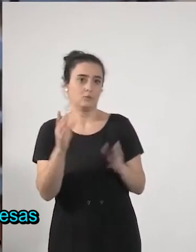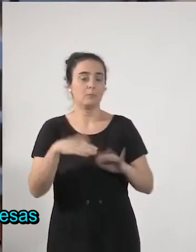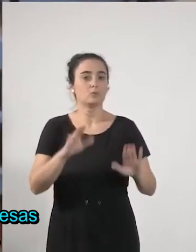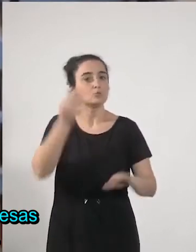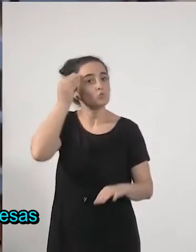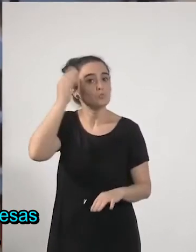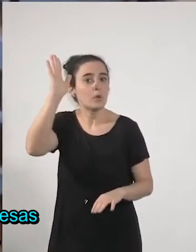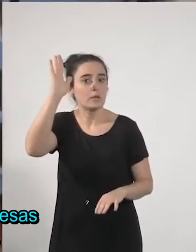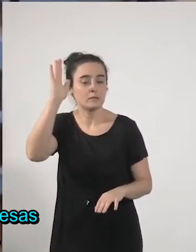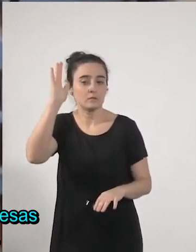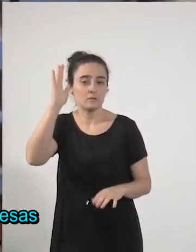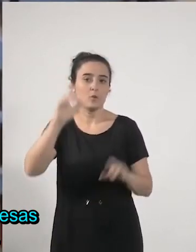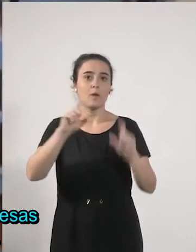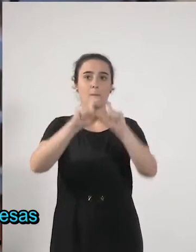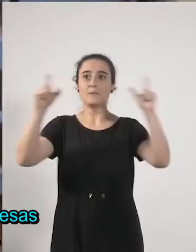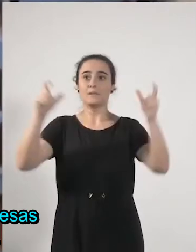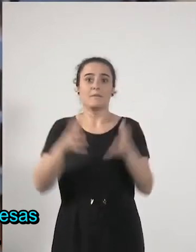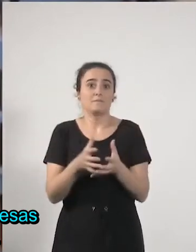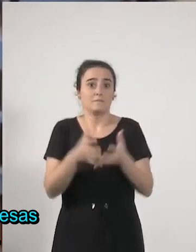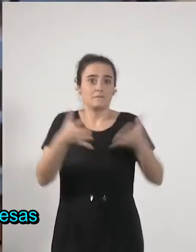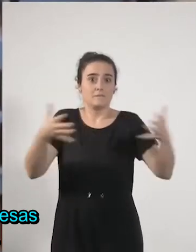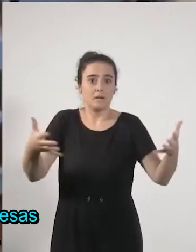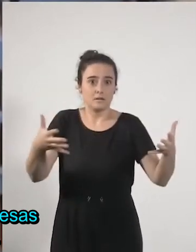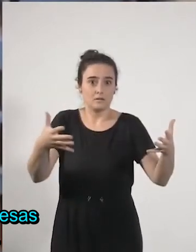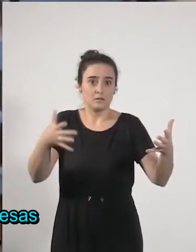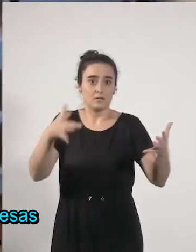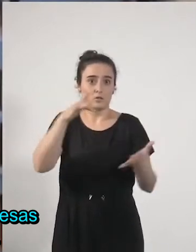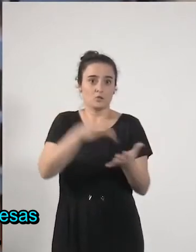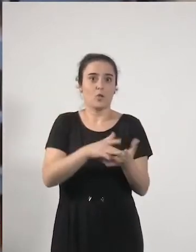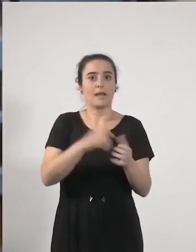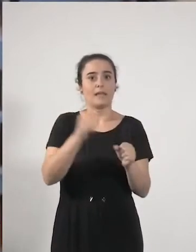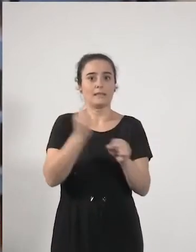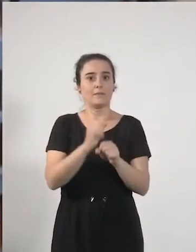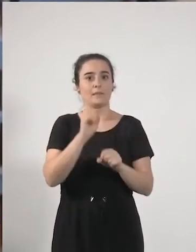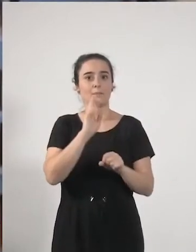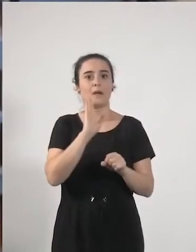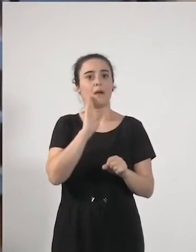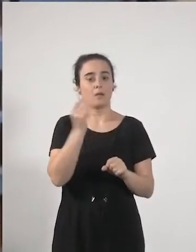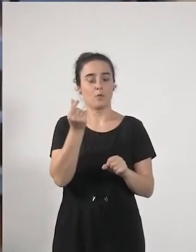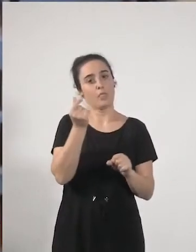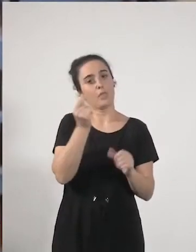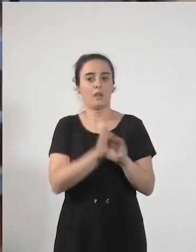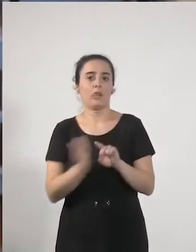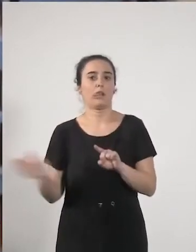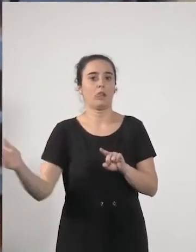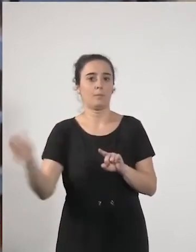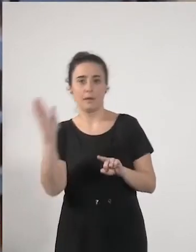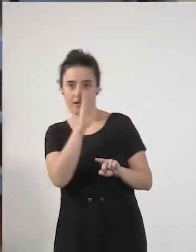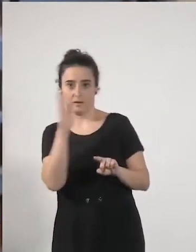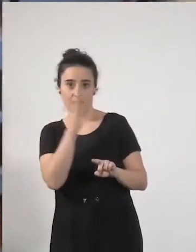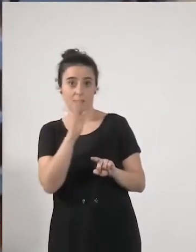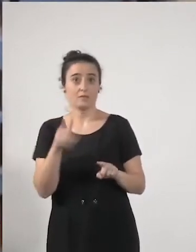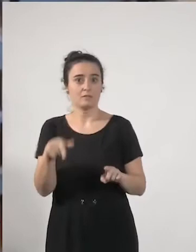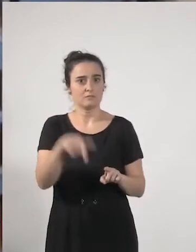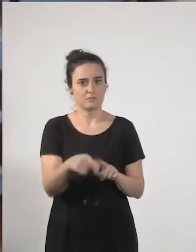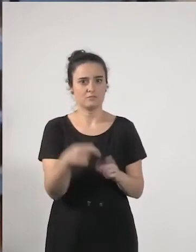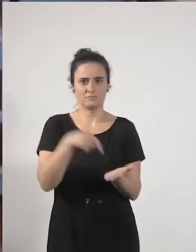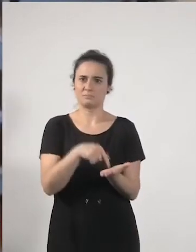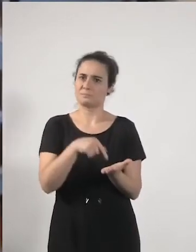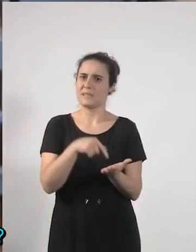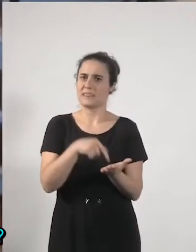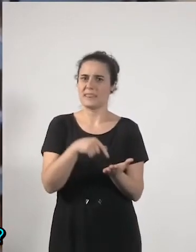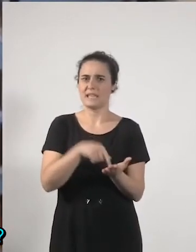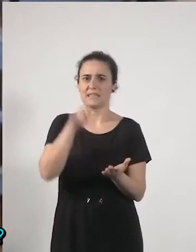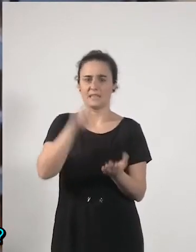las grandes empresas que operan en paraísos fiscales entonces esa es una asignatura pendiente con